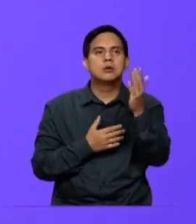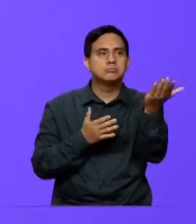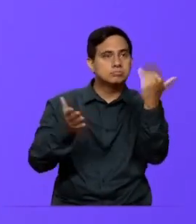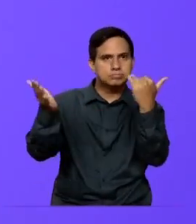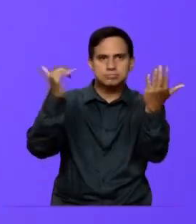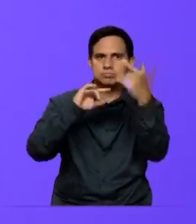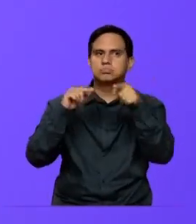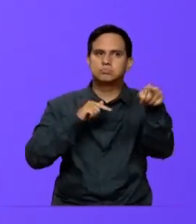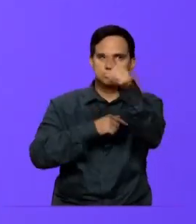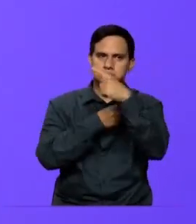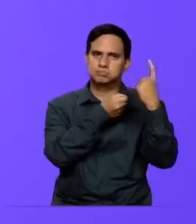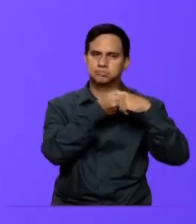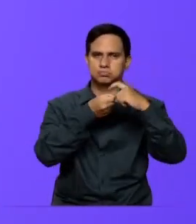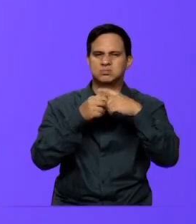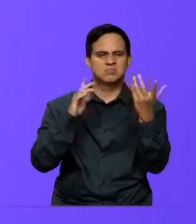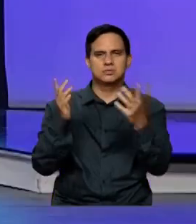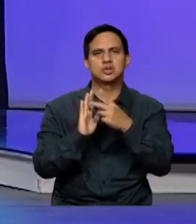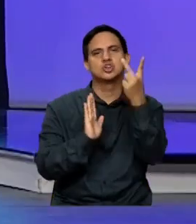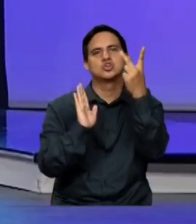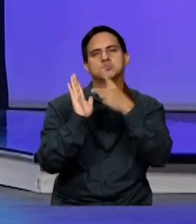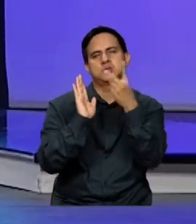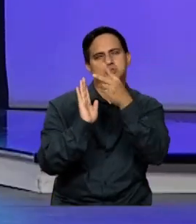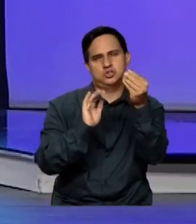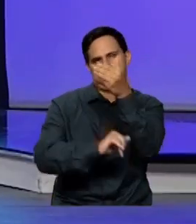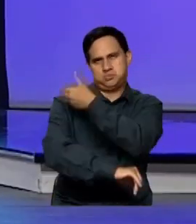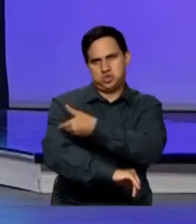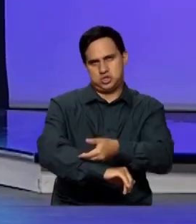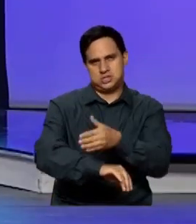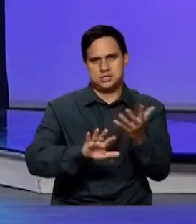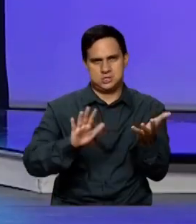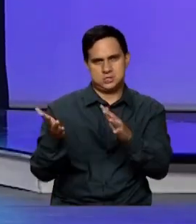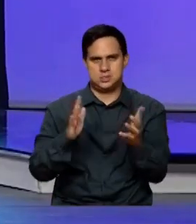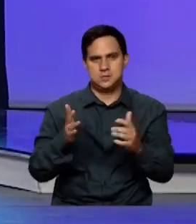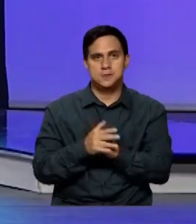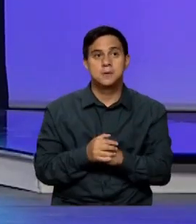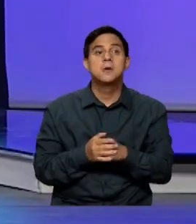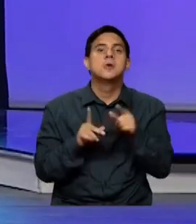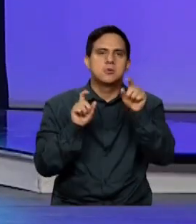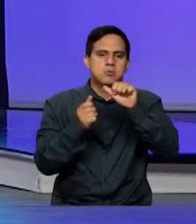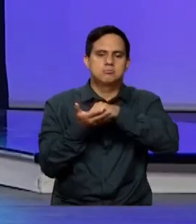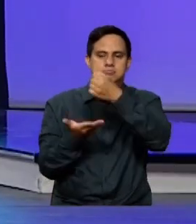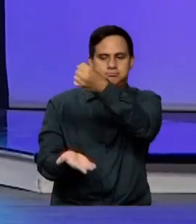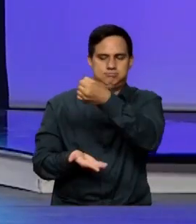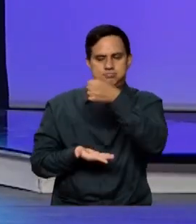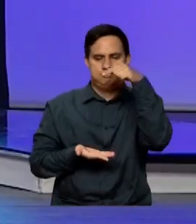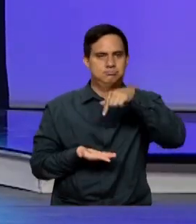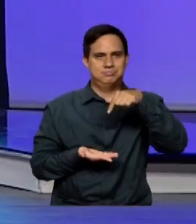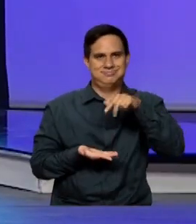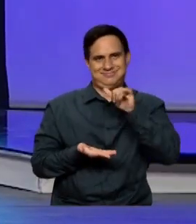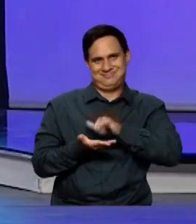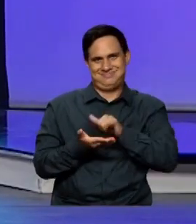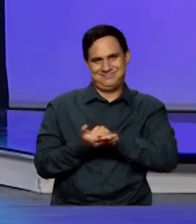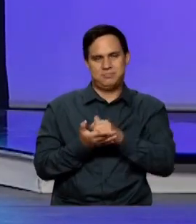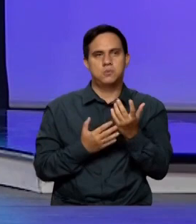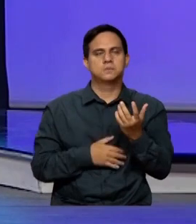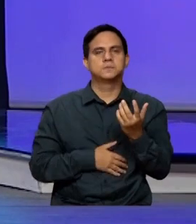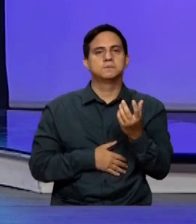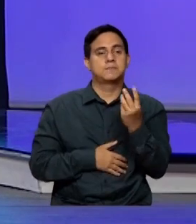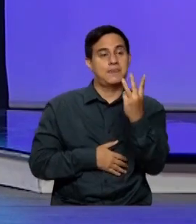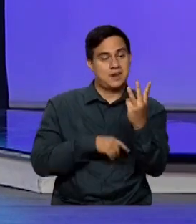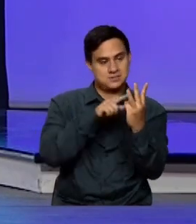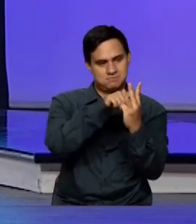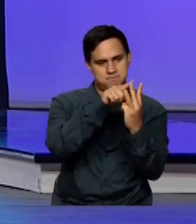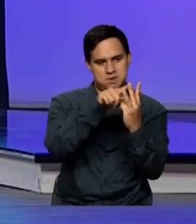hay una bolsa de dos mil doscientos y algo de millones de pesos y creo que con eso es nuestra obligación, pero tenemos que seguir en el